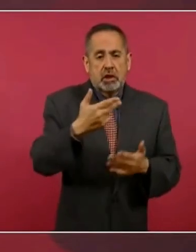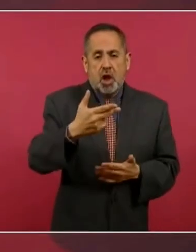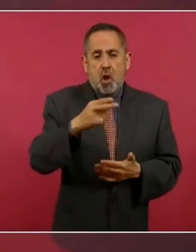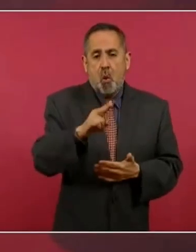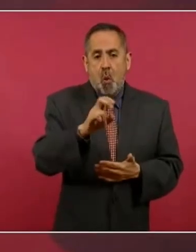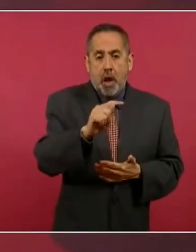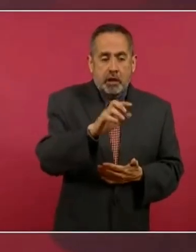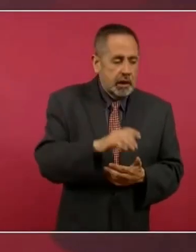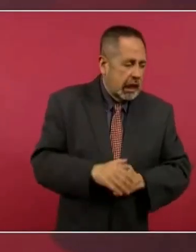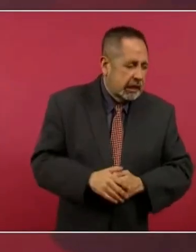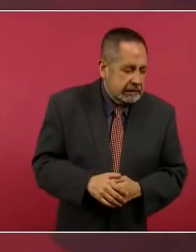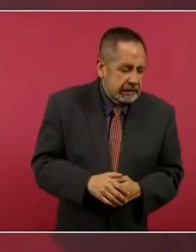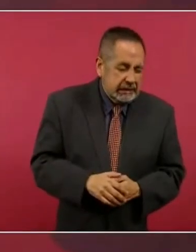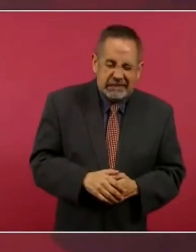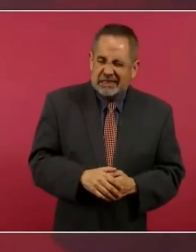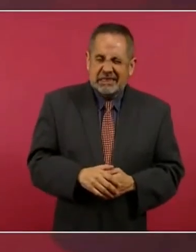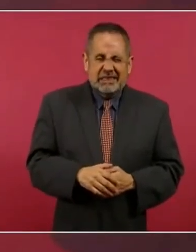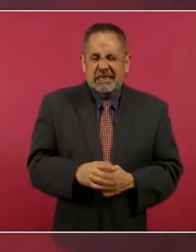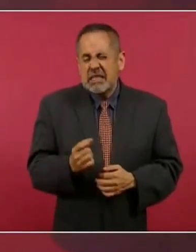muy pocos